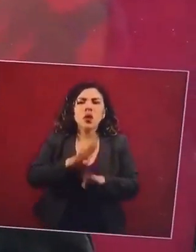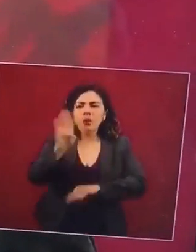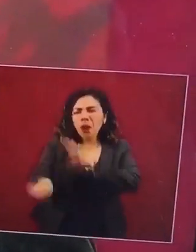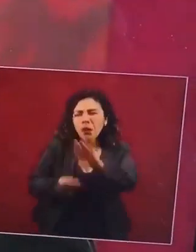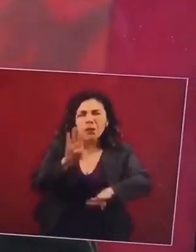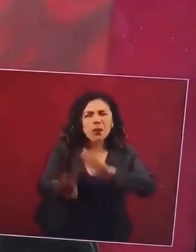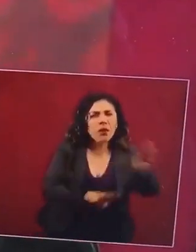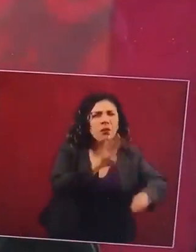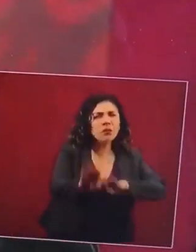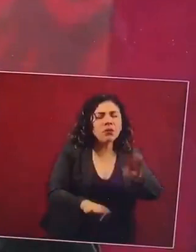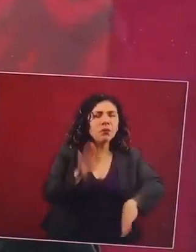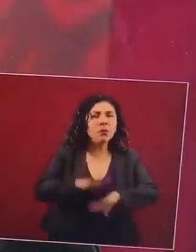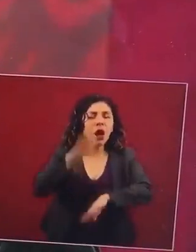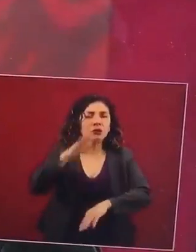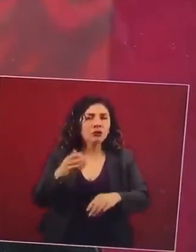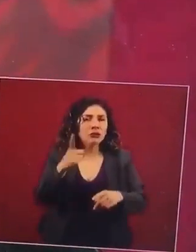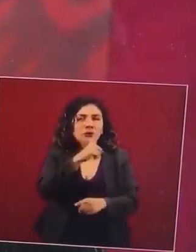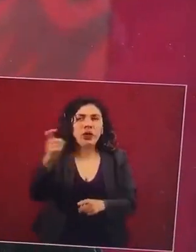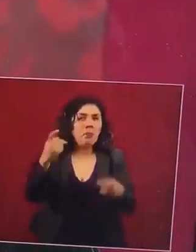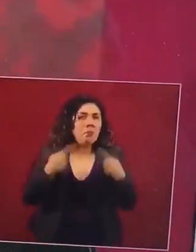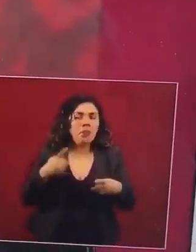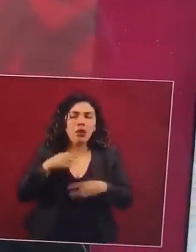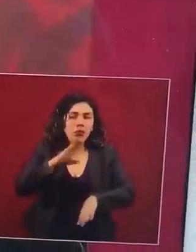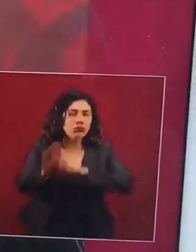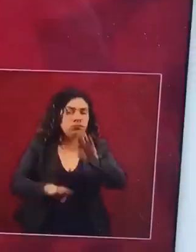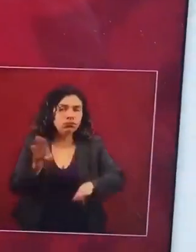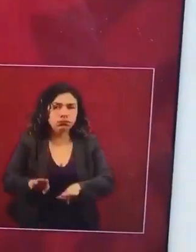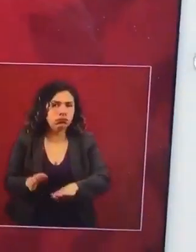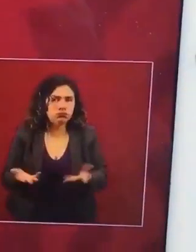cientos de personas.